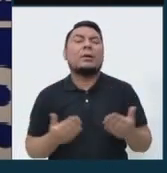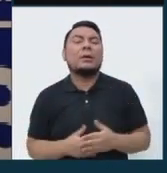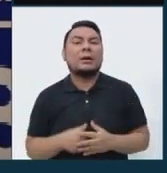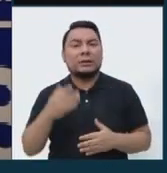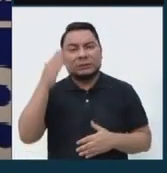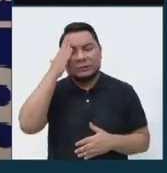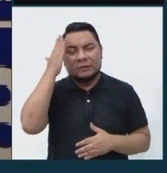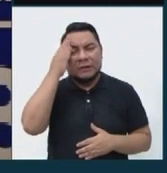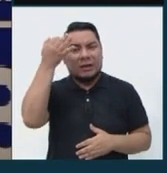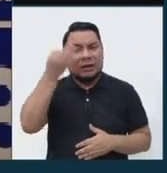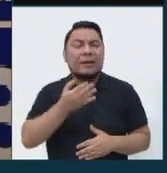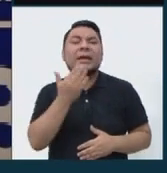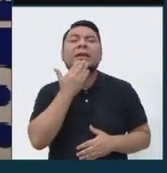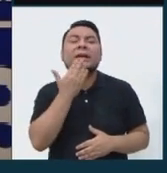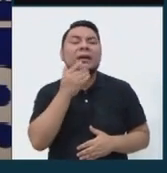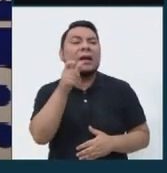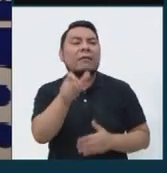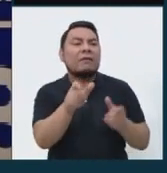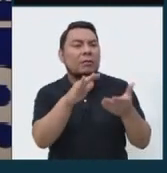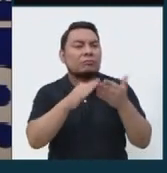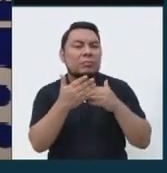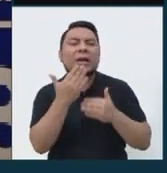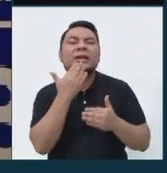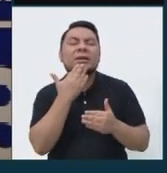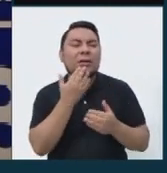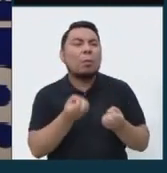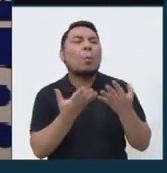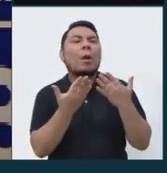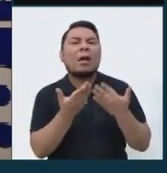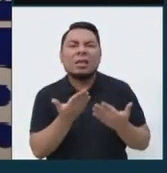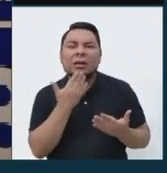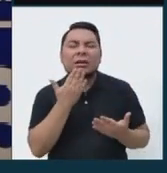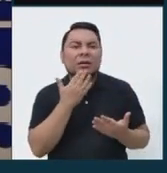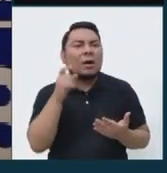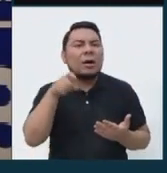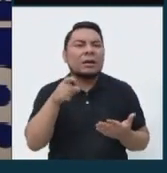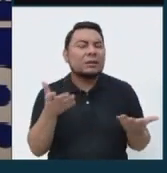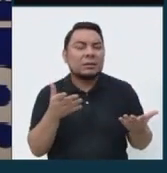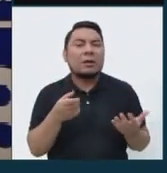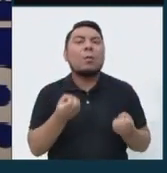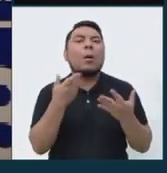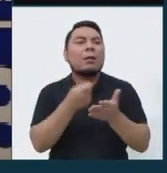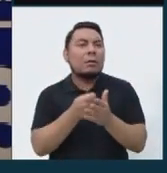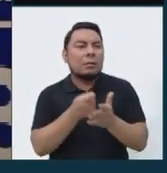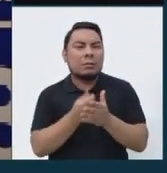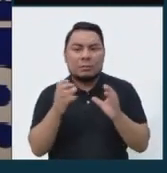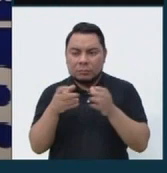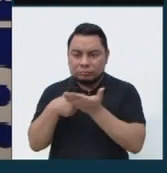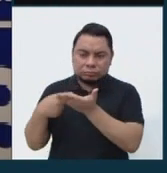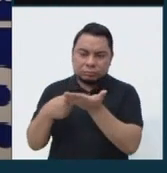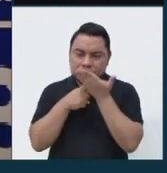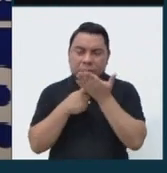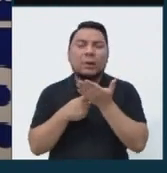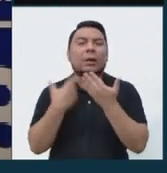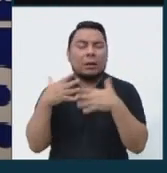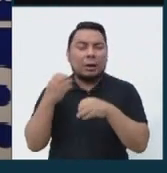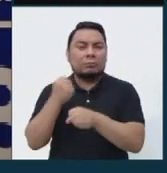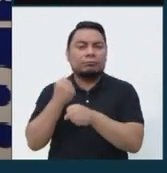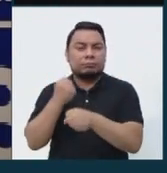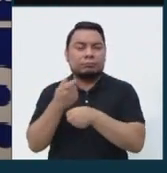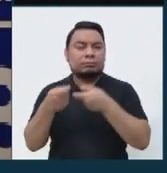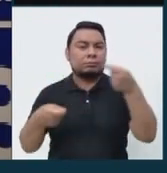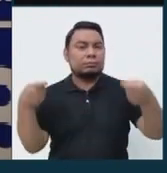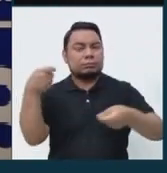saber realmente a quiénes le falta, cuánto le falta, cuánto cuesta. Al final tenemos que dominar la